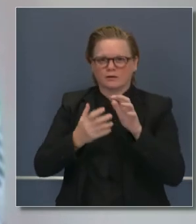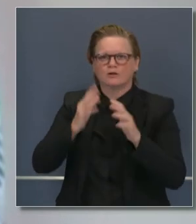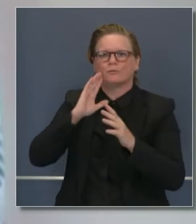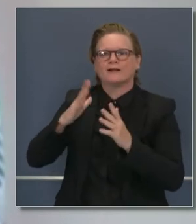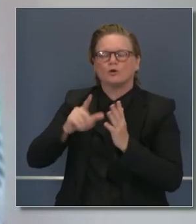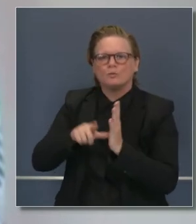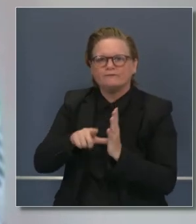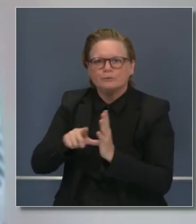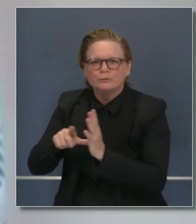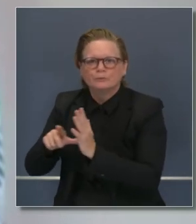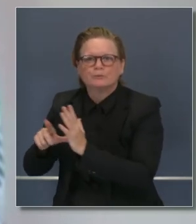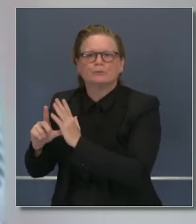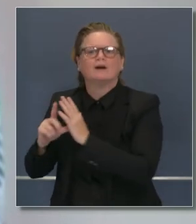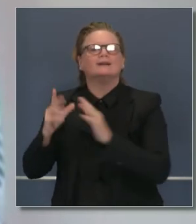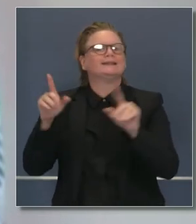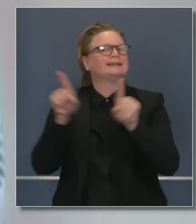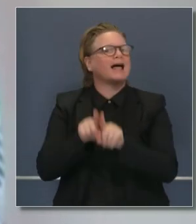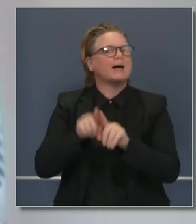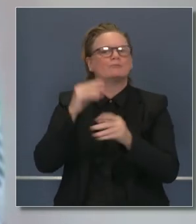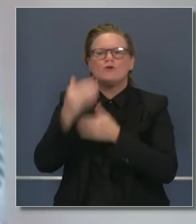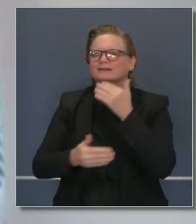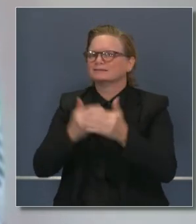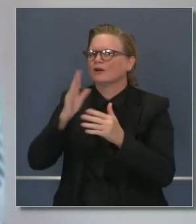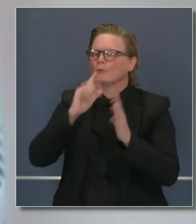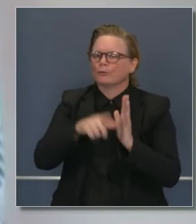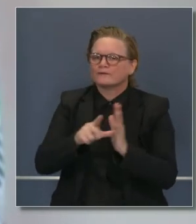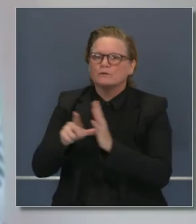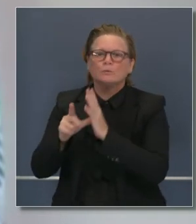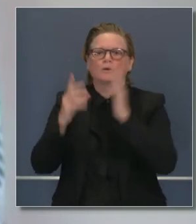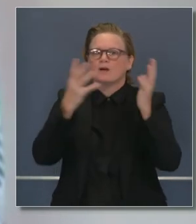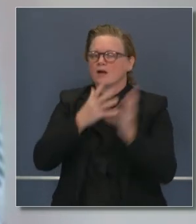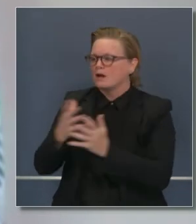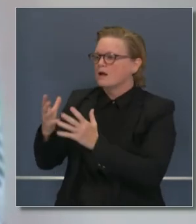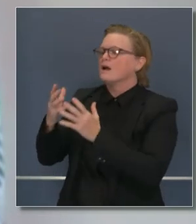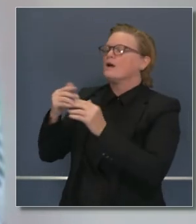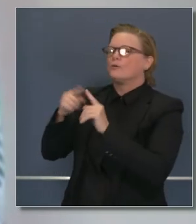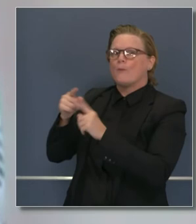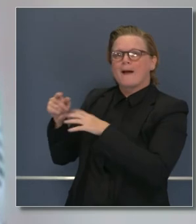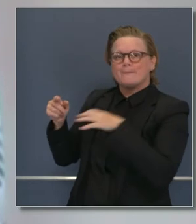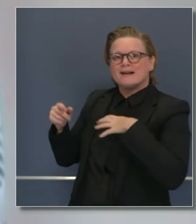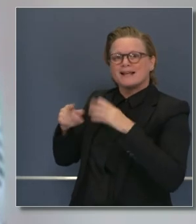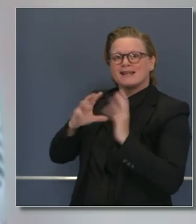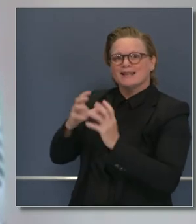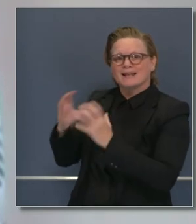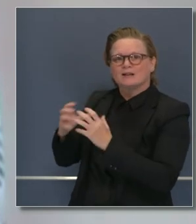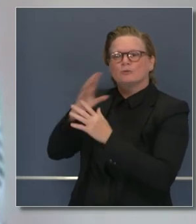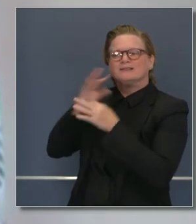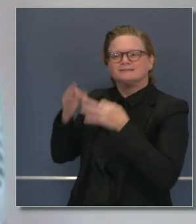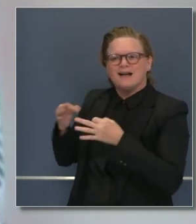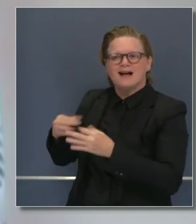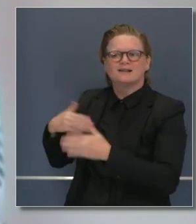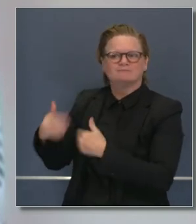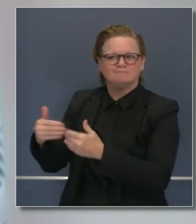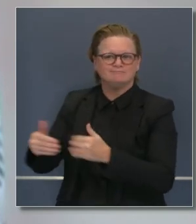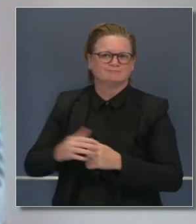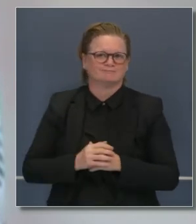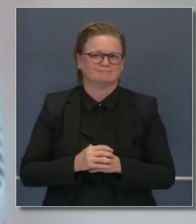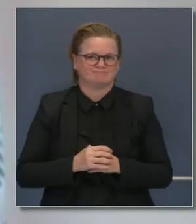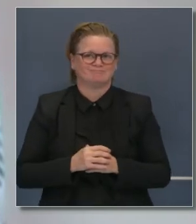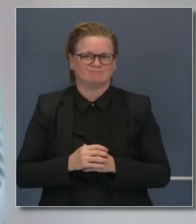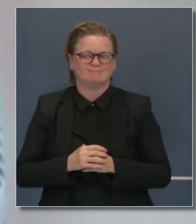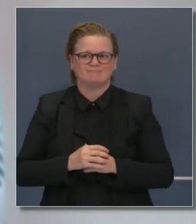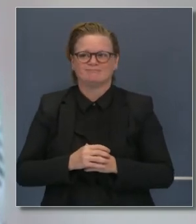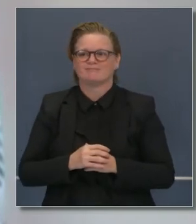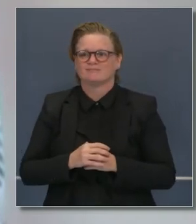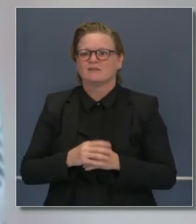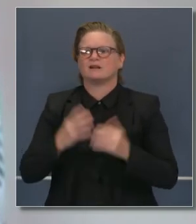disponibles y tendrán esa herramienta adicional para protegerse a sí mismos y su comunidad. Así que el gobernador indicó la cronología